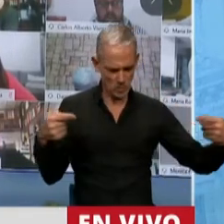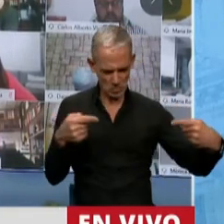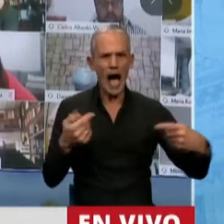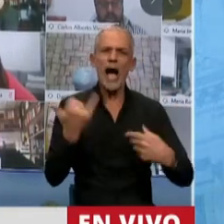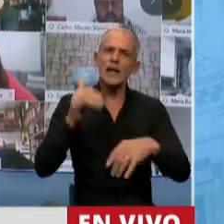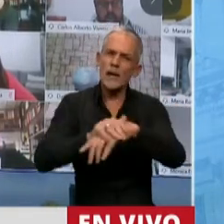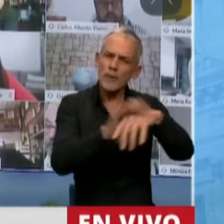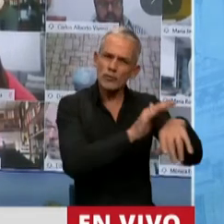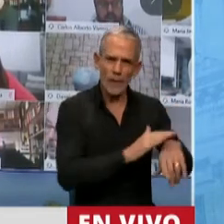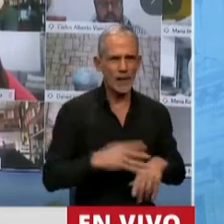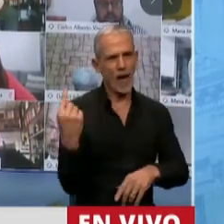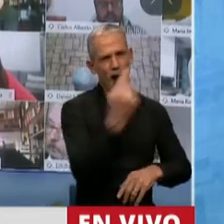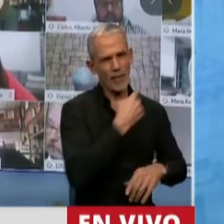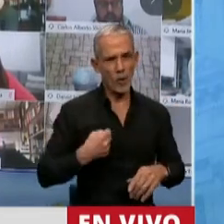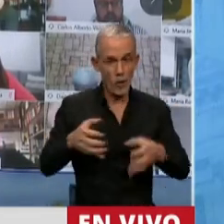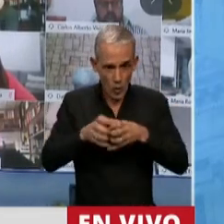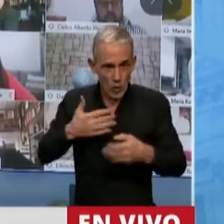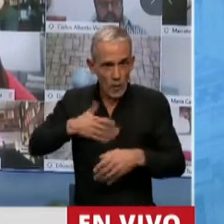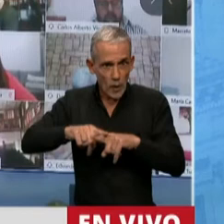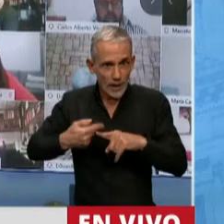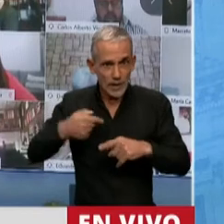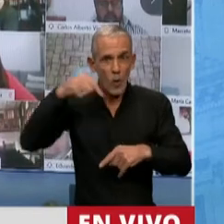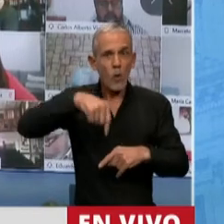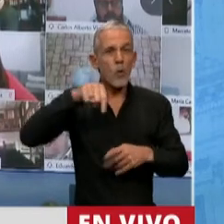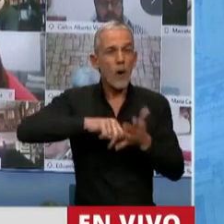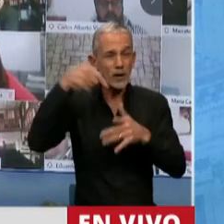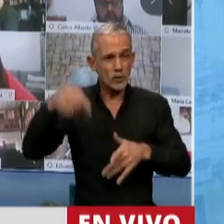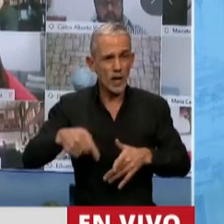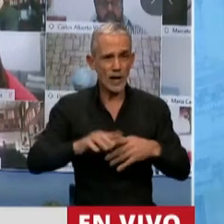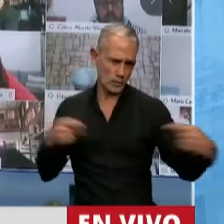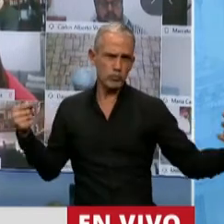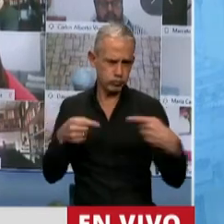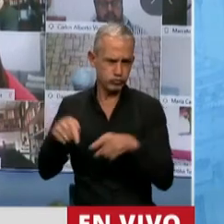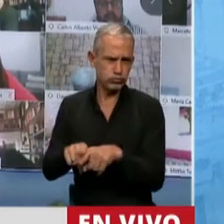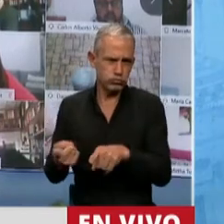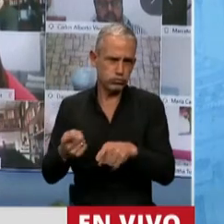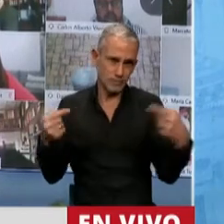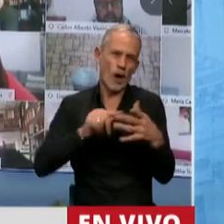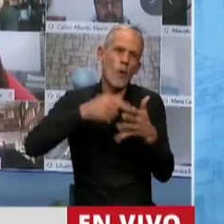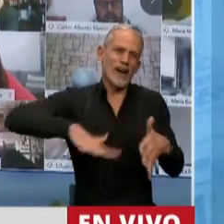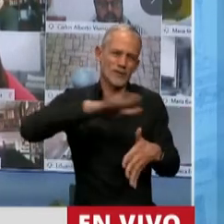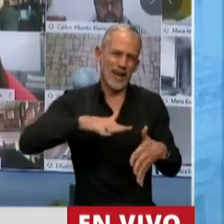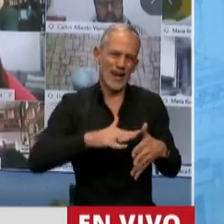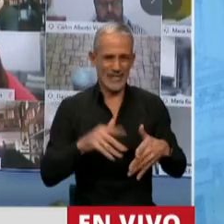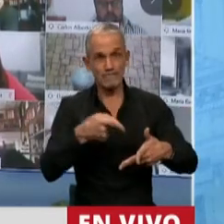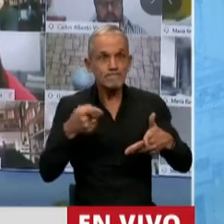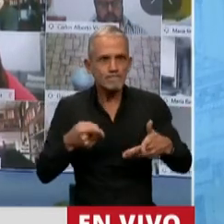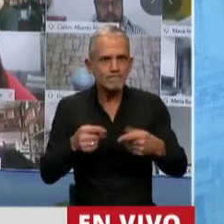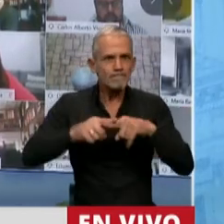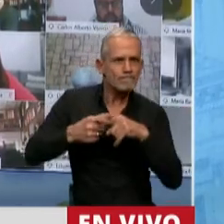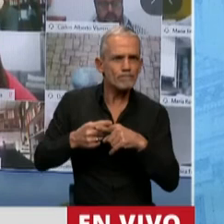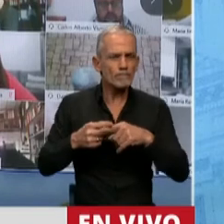responsabilidad de parte de nuestra fuerza en la Ciudad de Buenos Aires, que es oposición, para llevar adelante aquellas políticas que